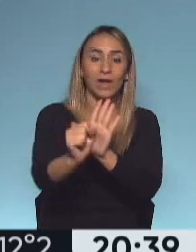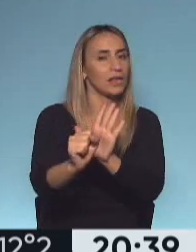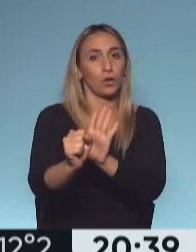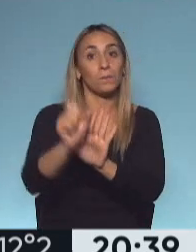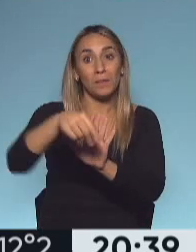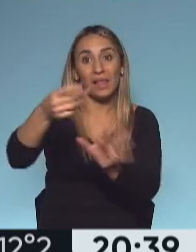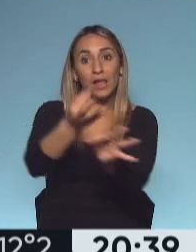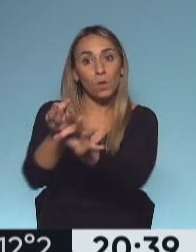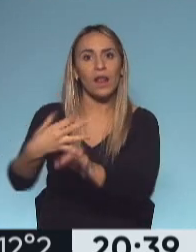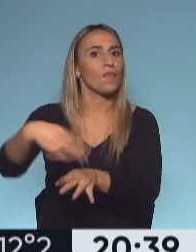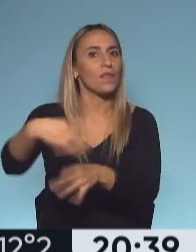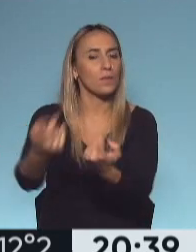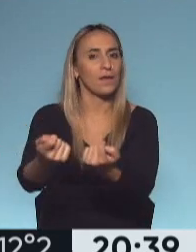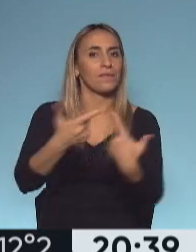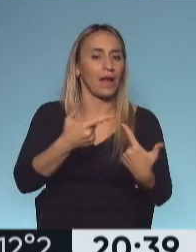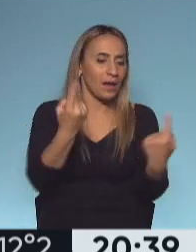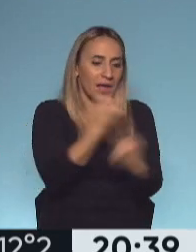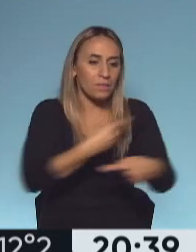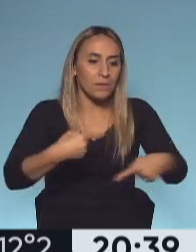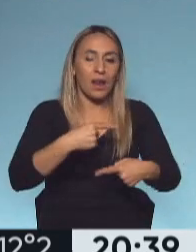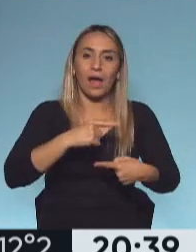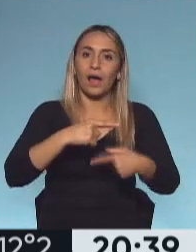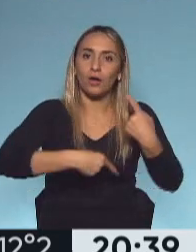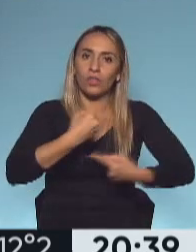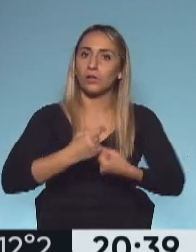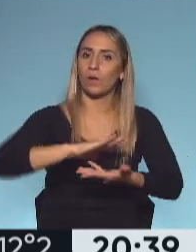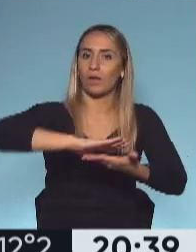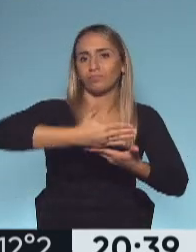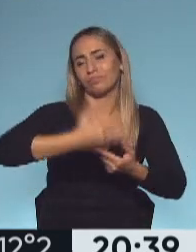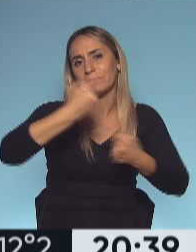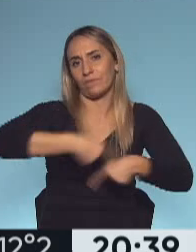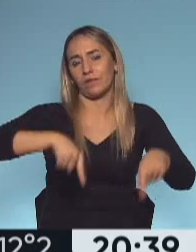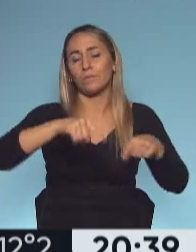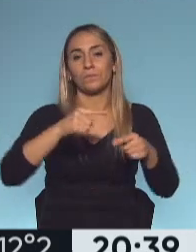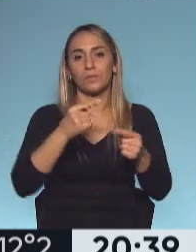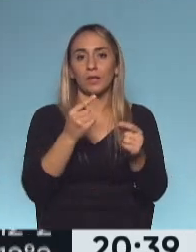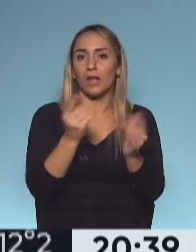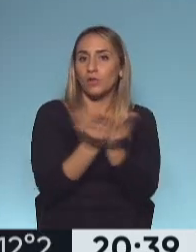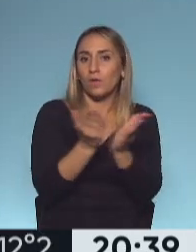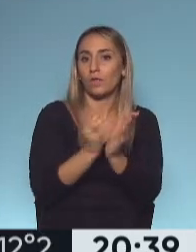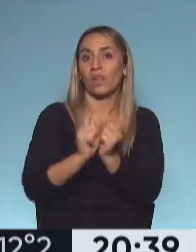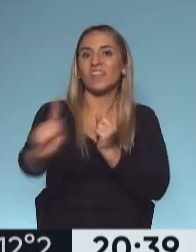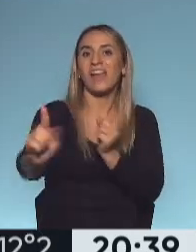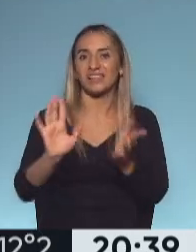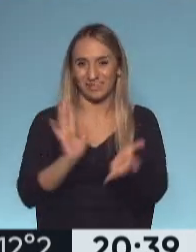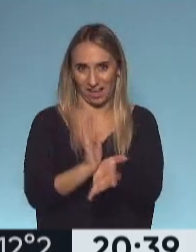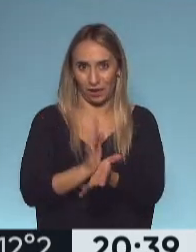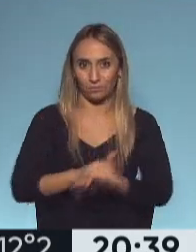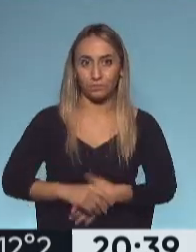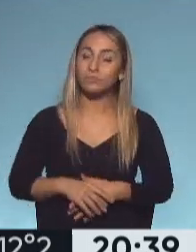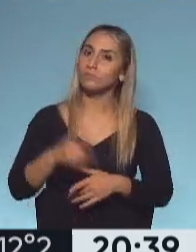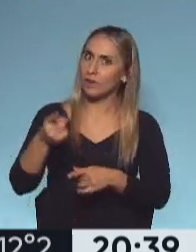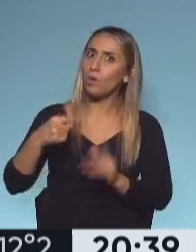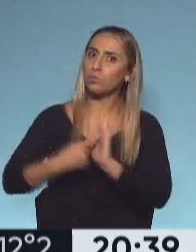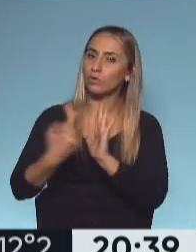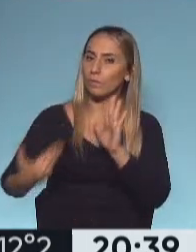medios para que puedan continuar su educación a distancia. Un dato más. Qué buen punto ese, Néstor. Ese es un punto fundamental